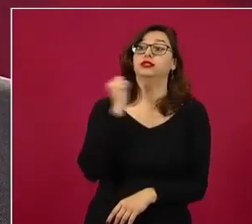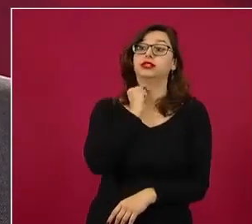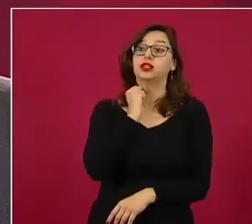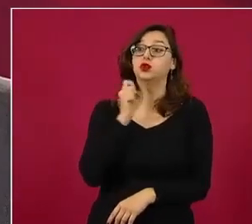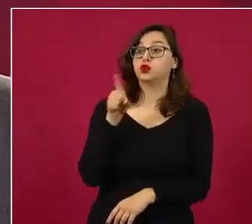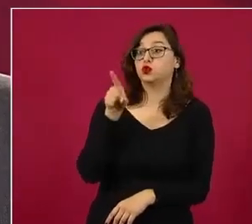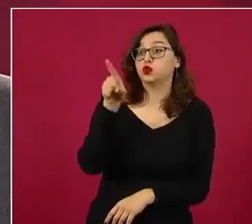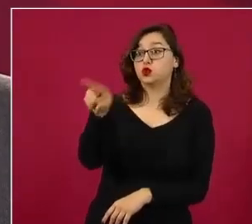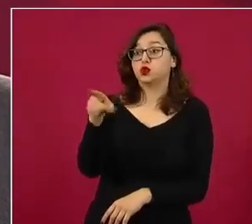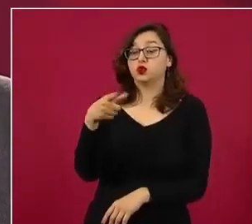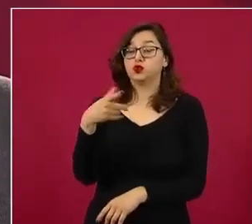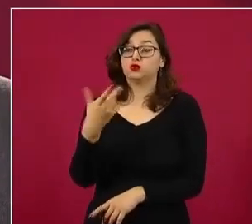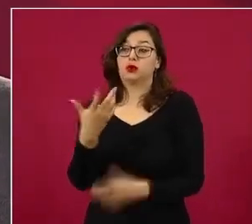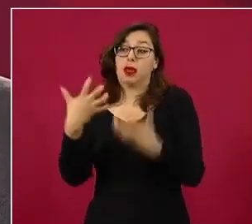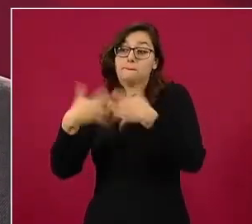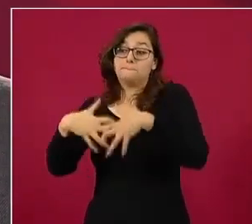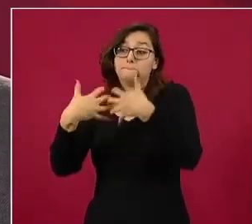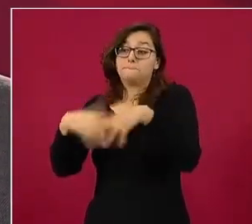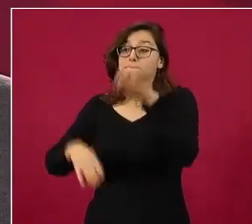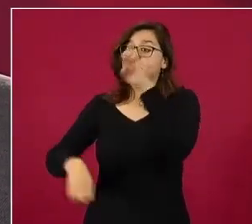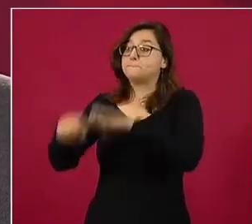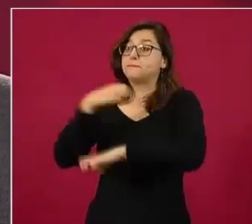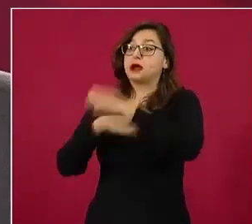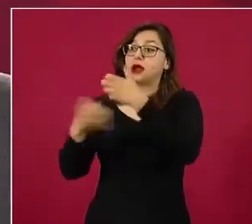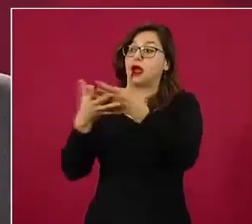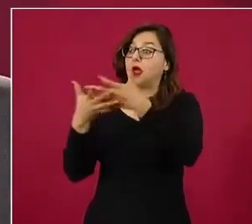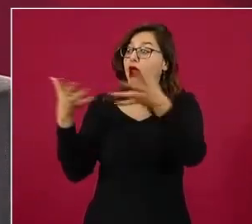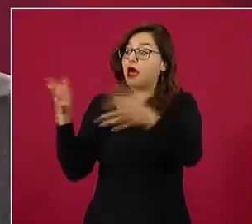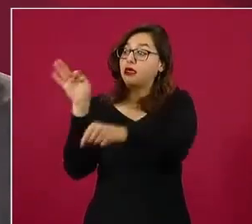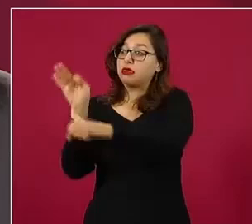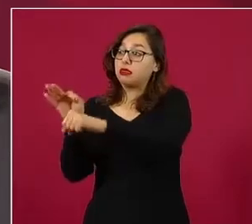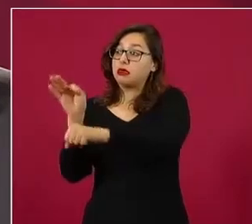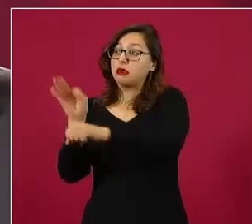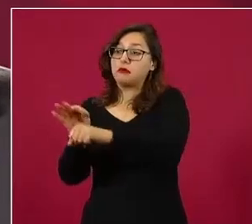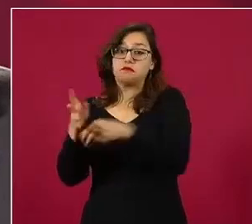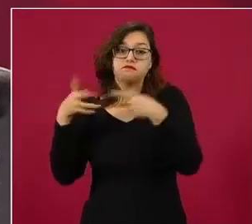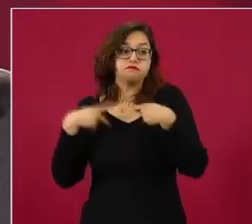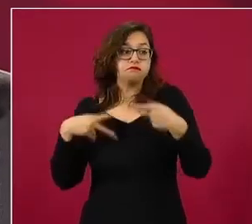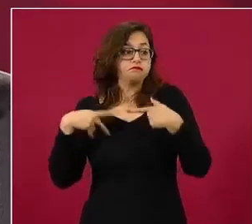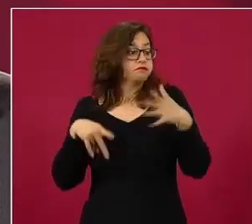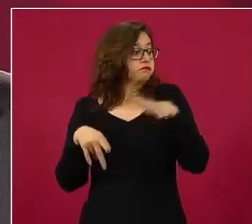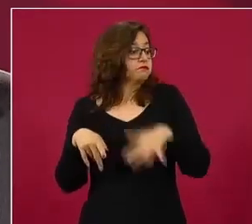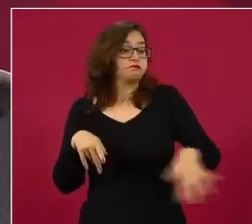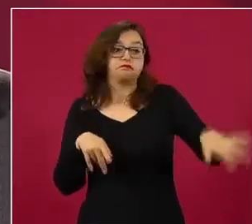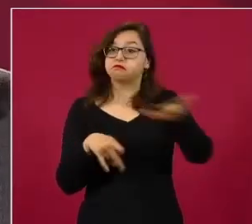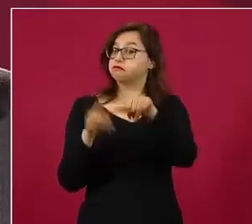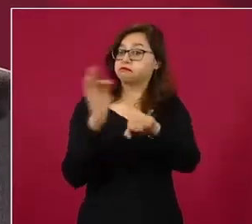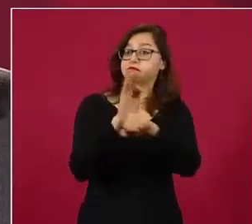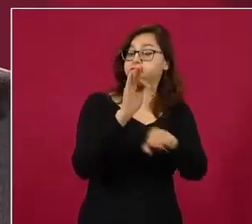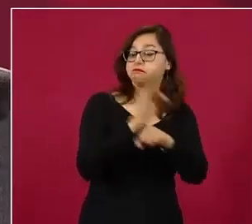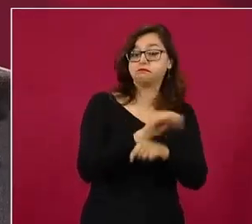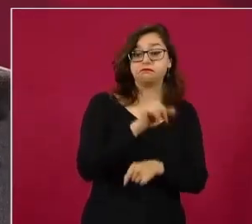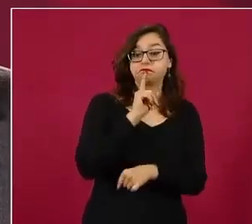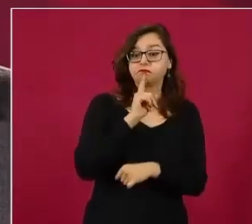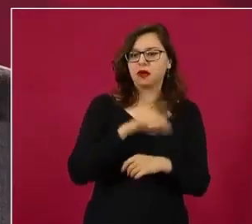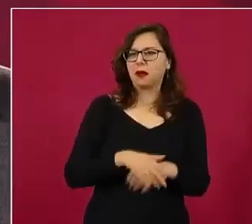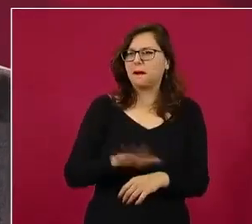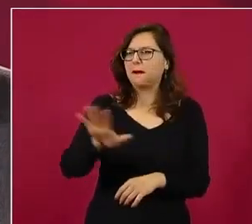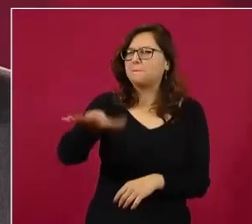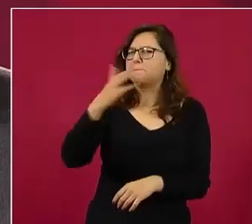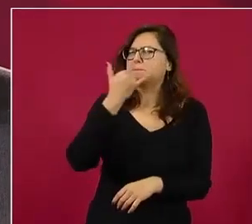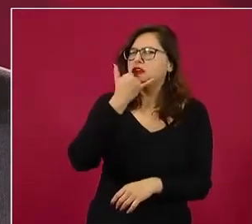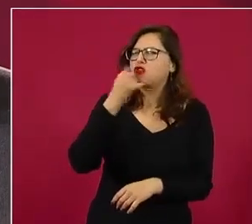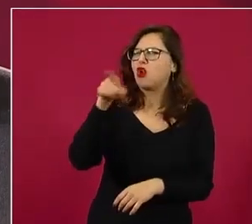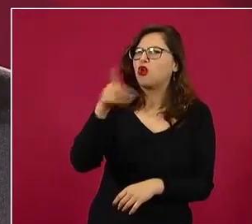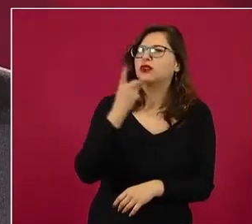a las corporaciones y no es que te eligieron como representante del